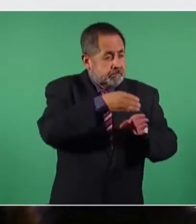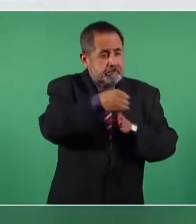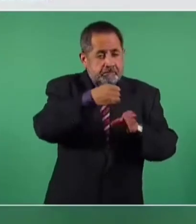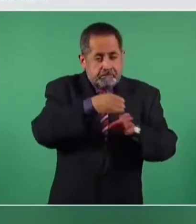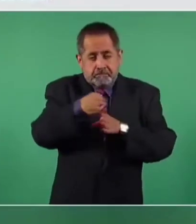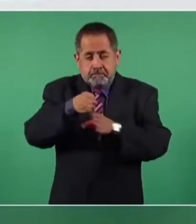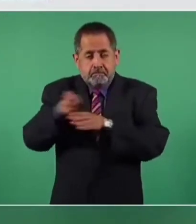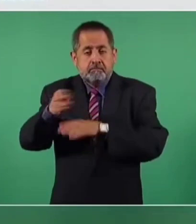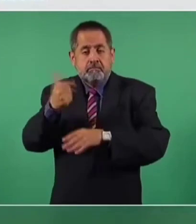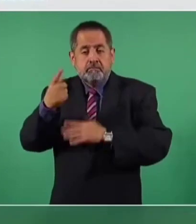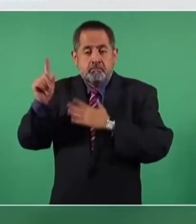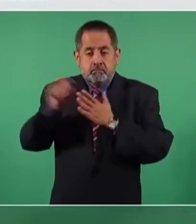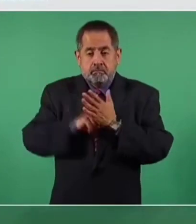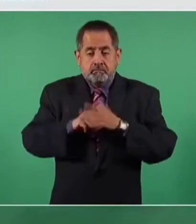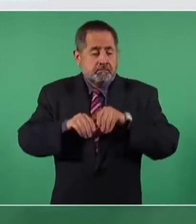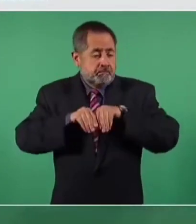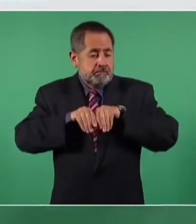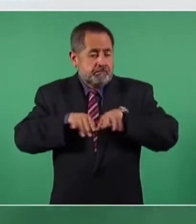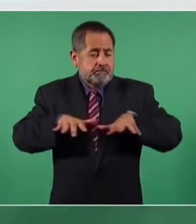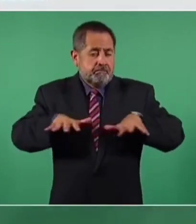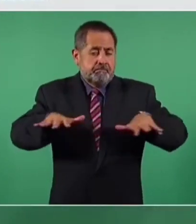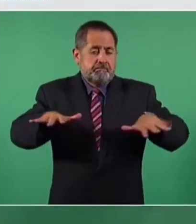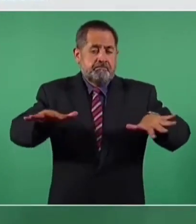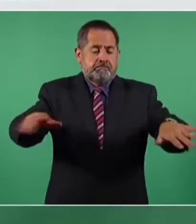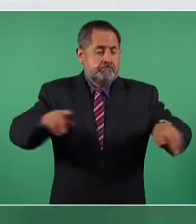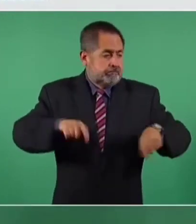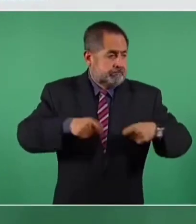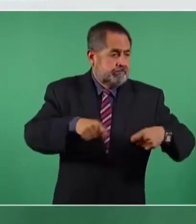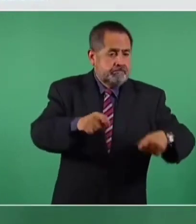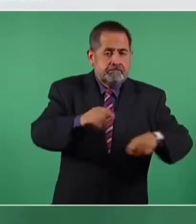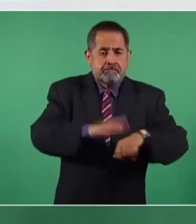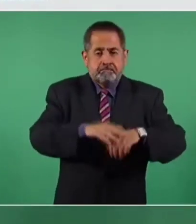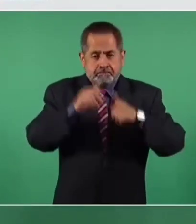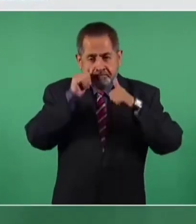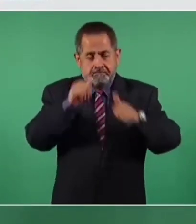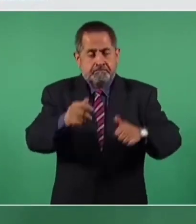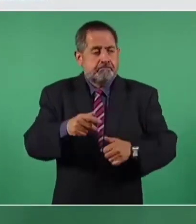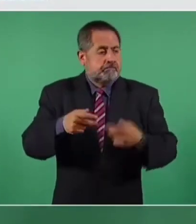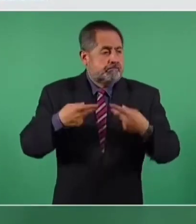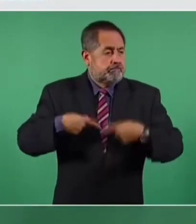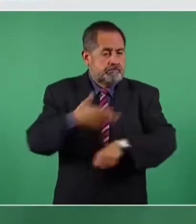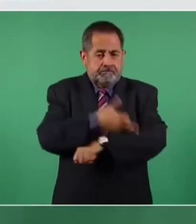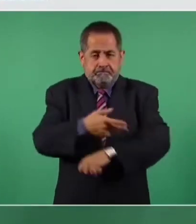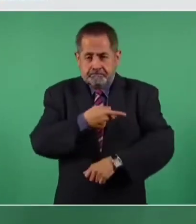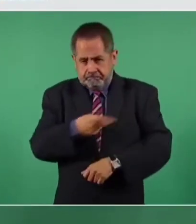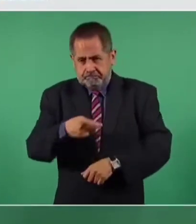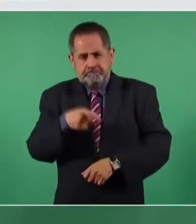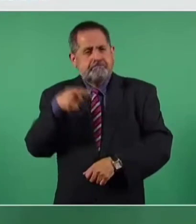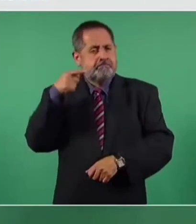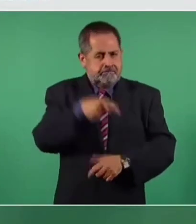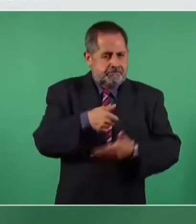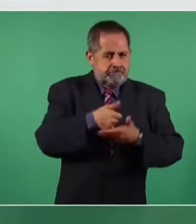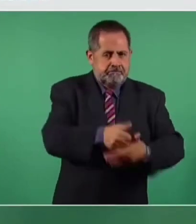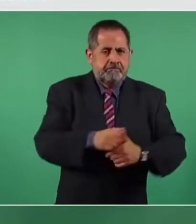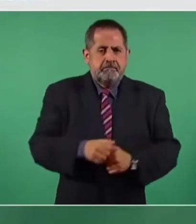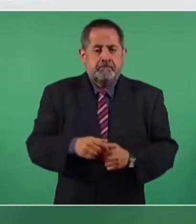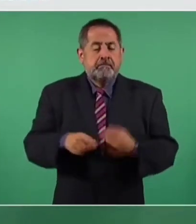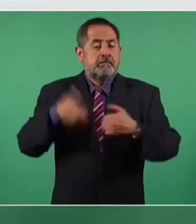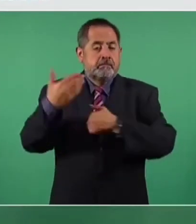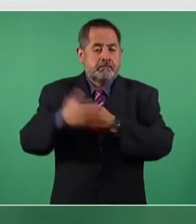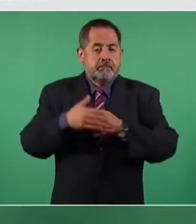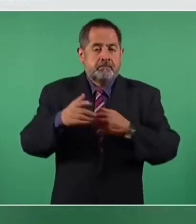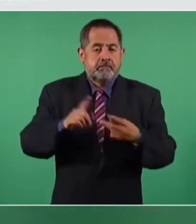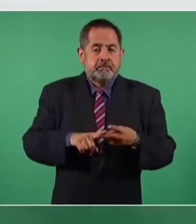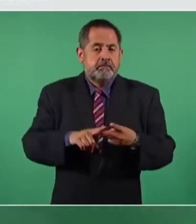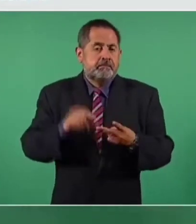a la mayor parte de las familias más pobres. Las siguientes alcaldías serán Azcapotzalco, Gustavo